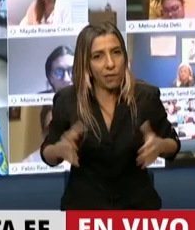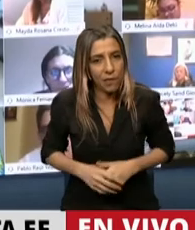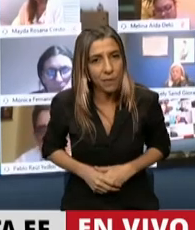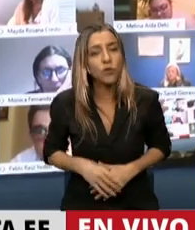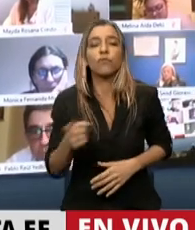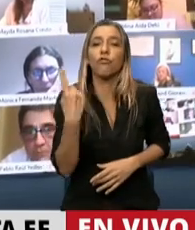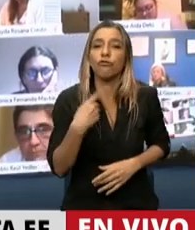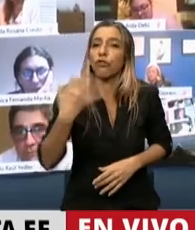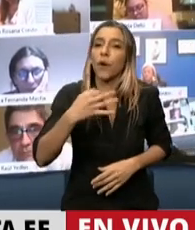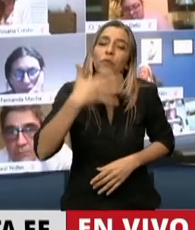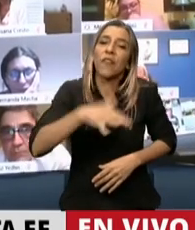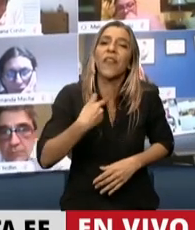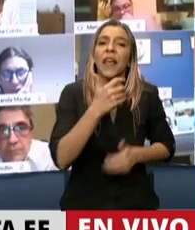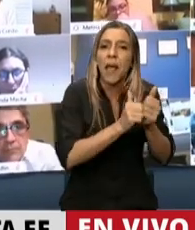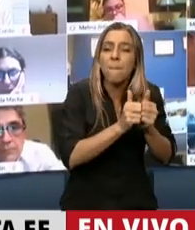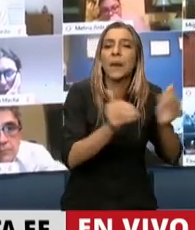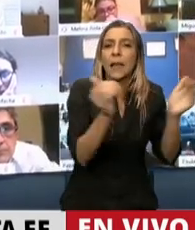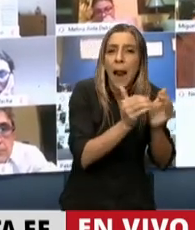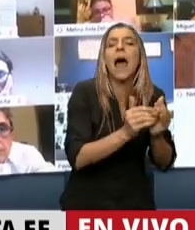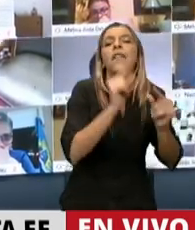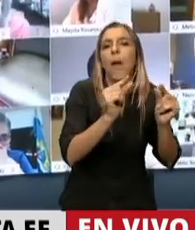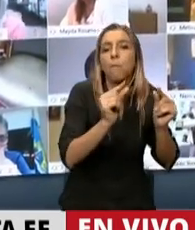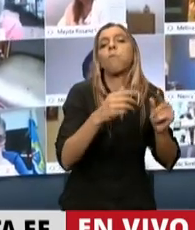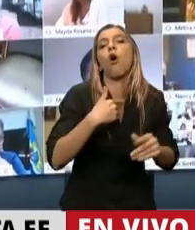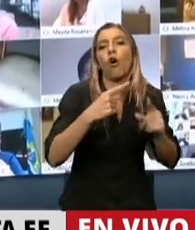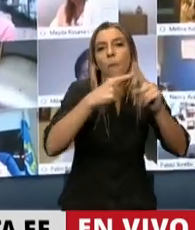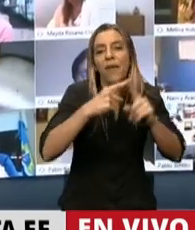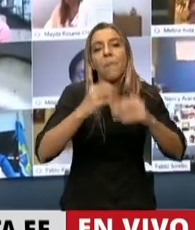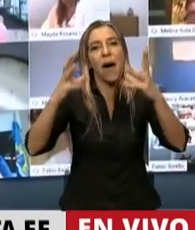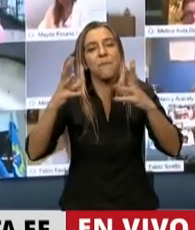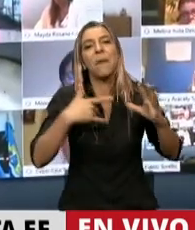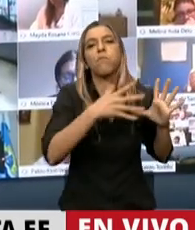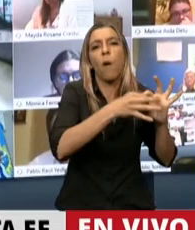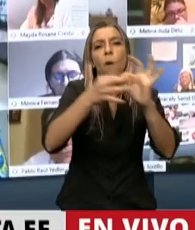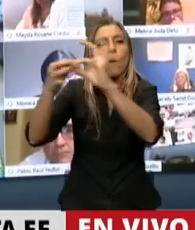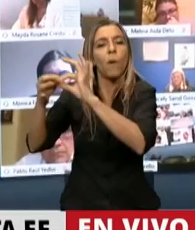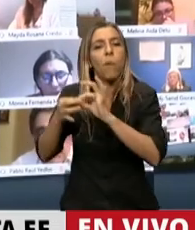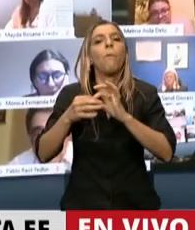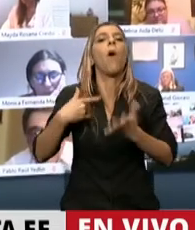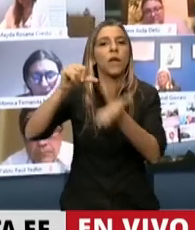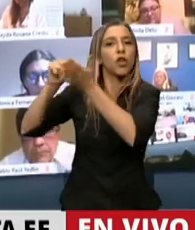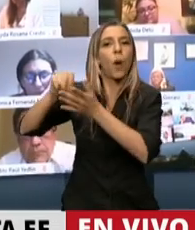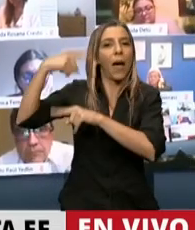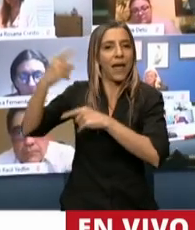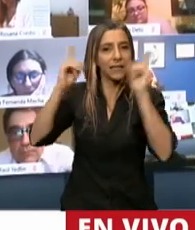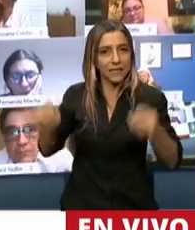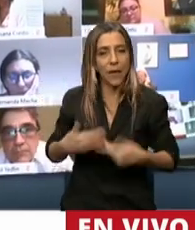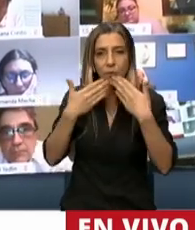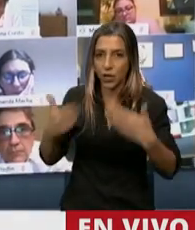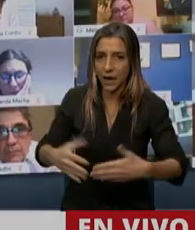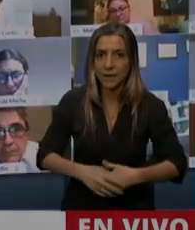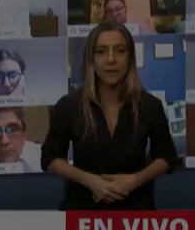empresas pymes cada vez más grandes, integradas y multinacionales argentinas por todos lados. Gracias, Presidente. Gracias,